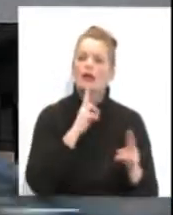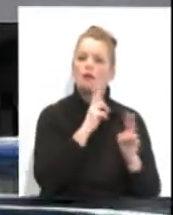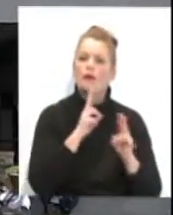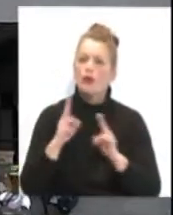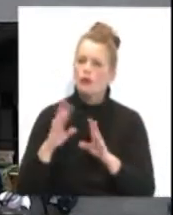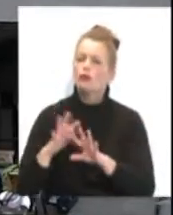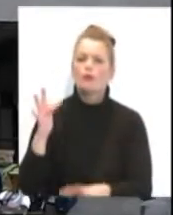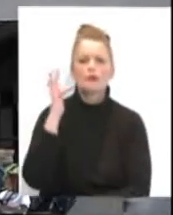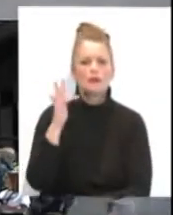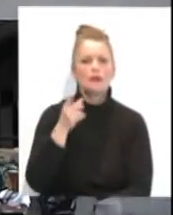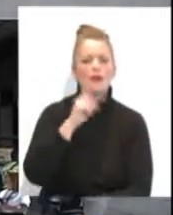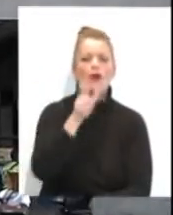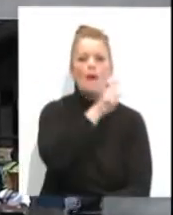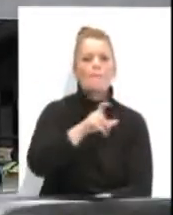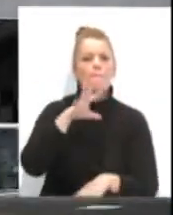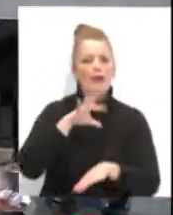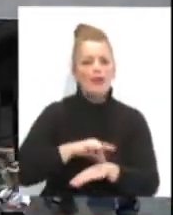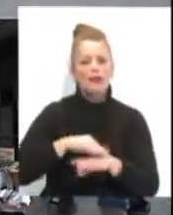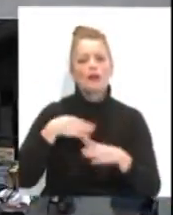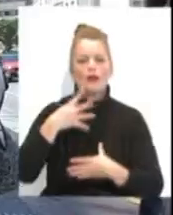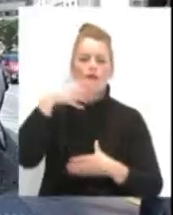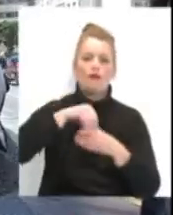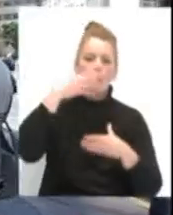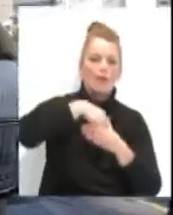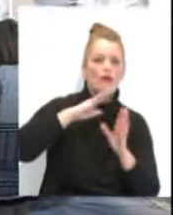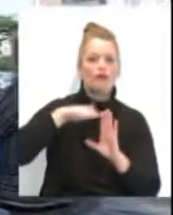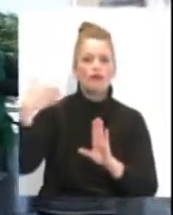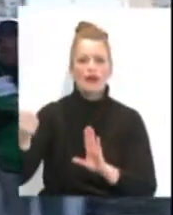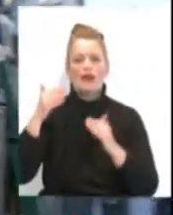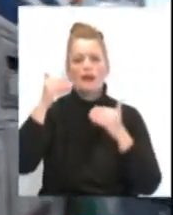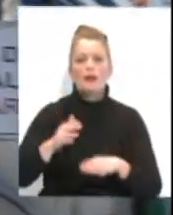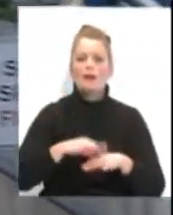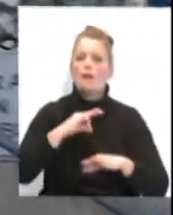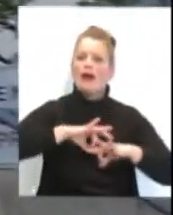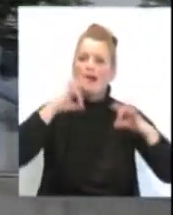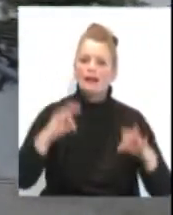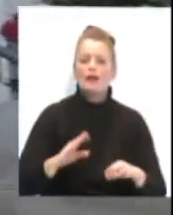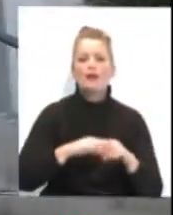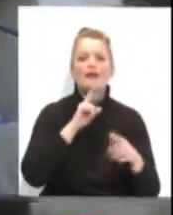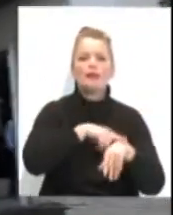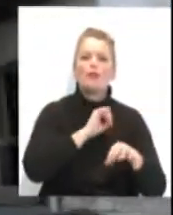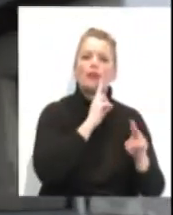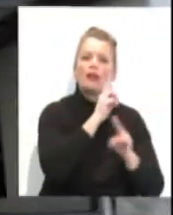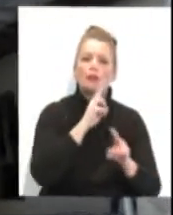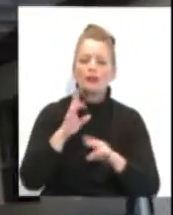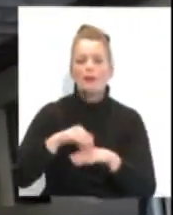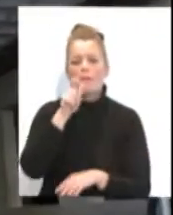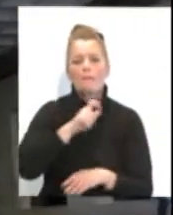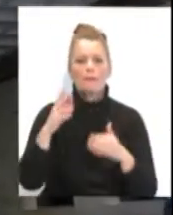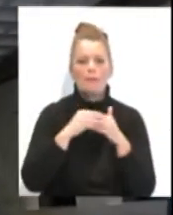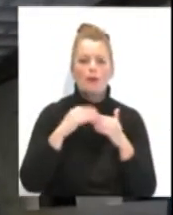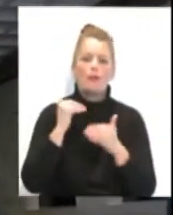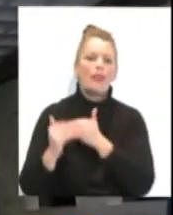positivamente tanto a los pacientes pendientes y fuera de plazo de un procedimiento sujeto a garantía de tiempo de respuesta, como a pacientes de